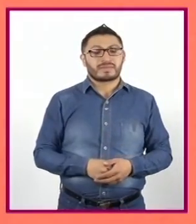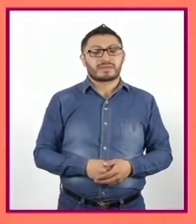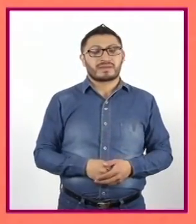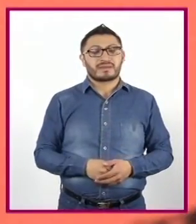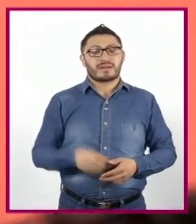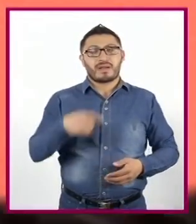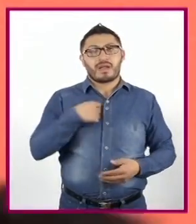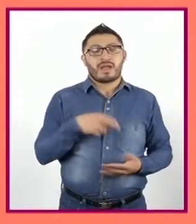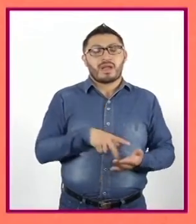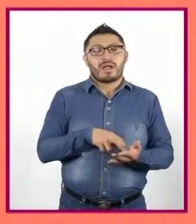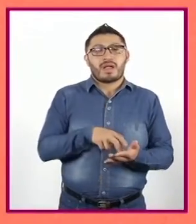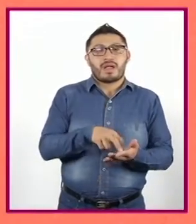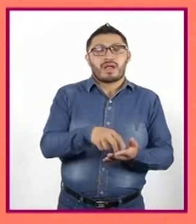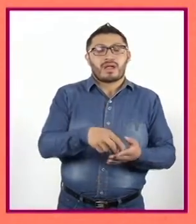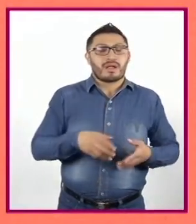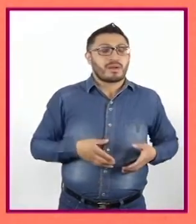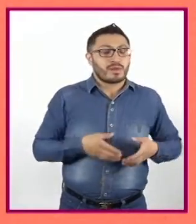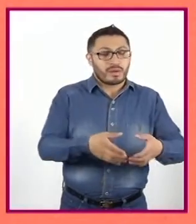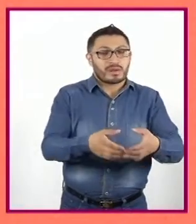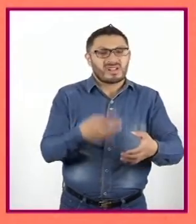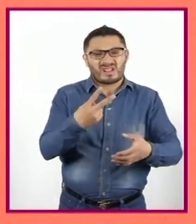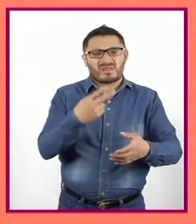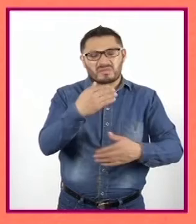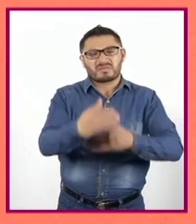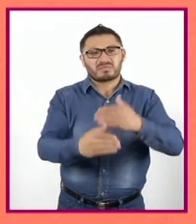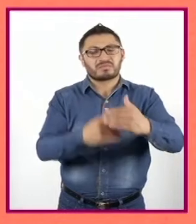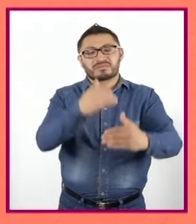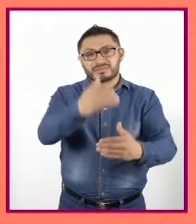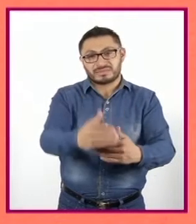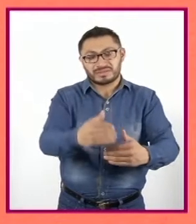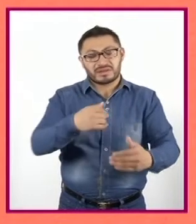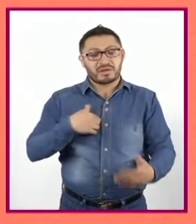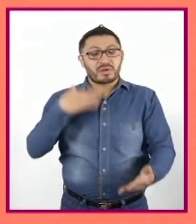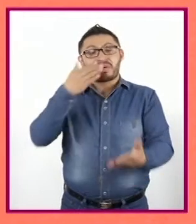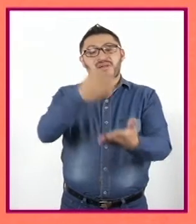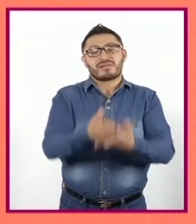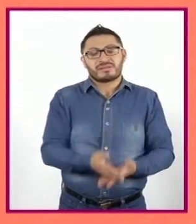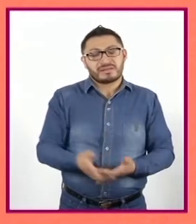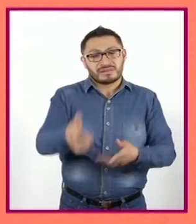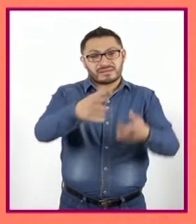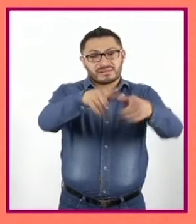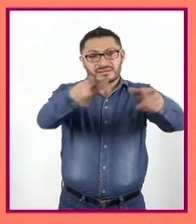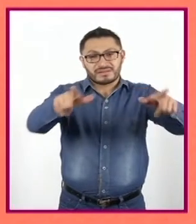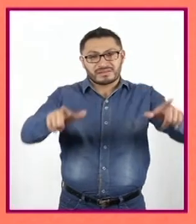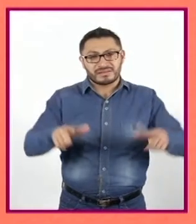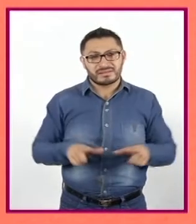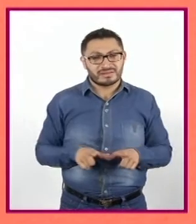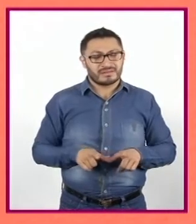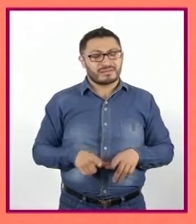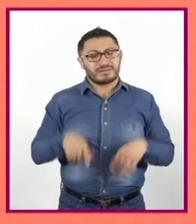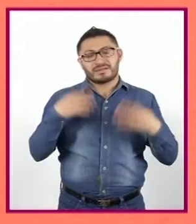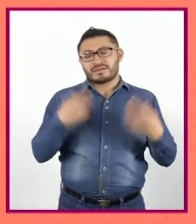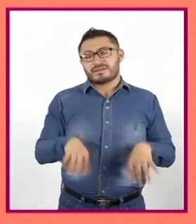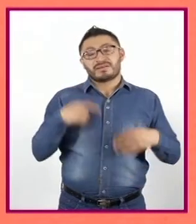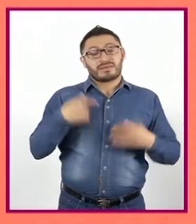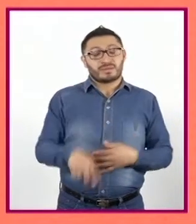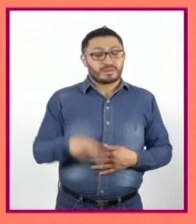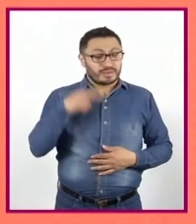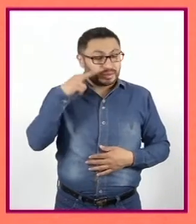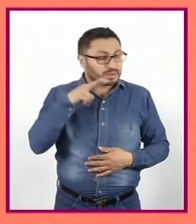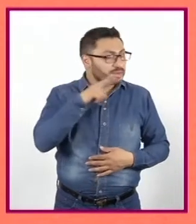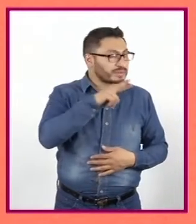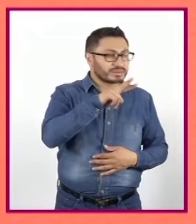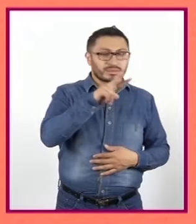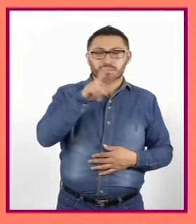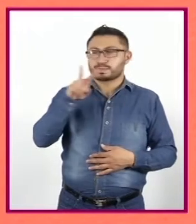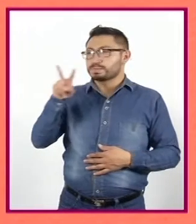Camino un par de calles más Y llego a un pequeño lago Desde ahí puedo